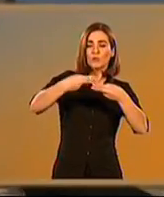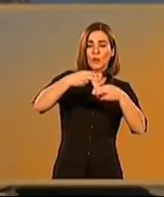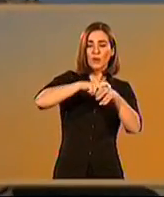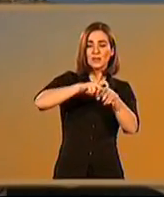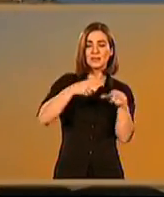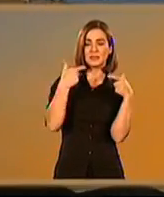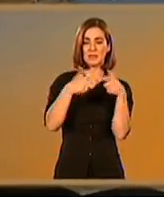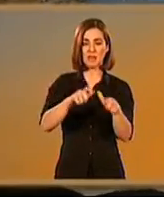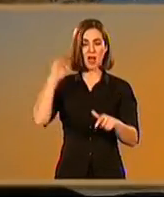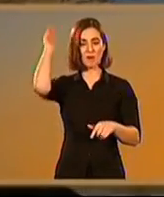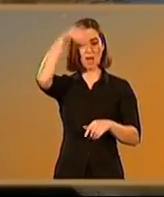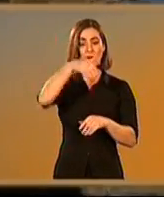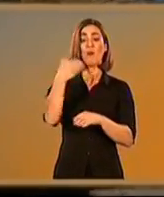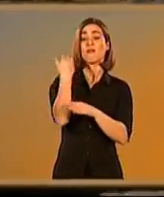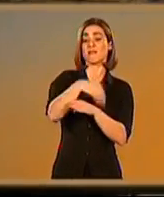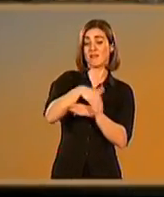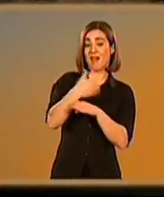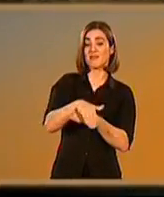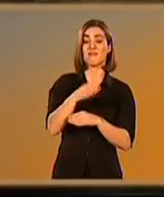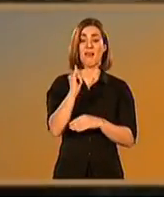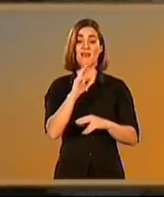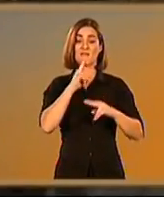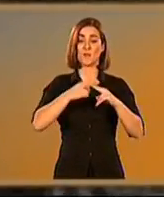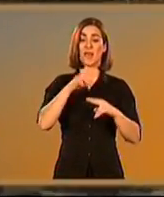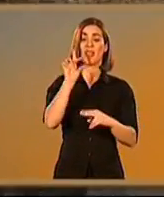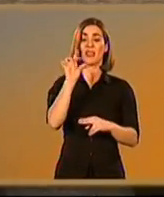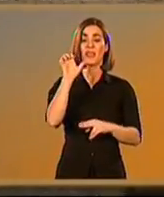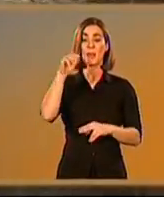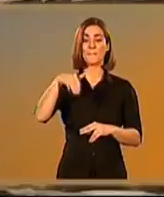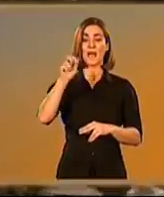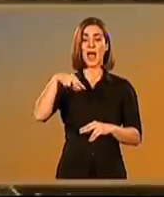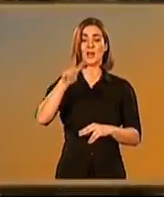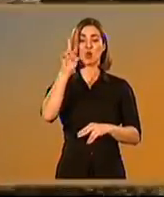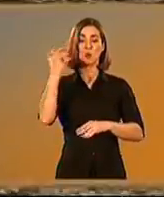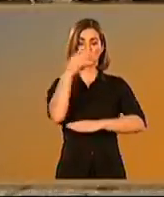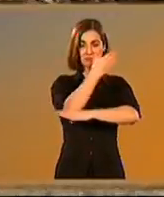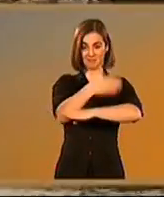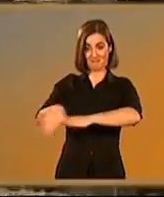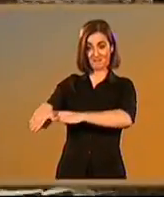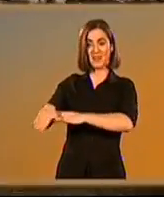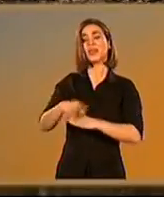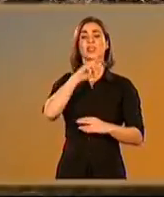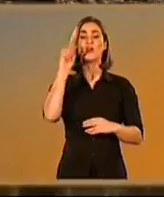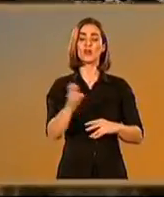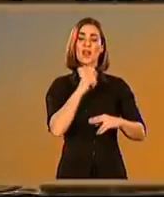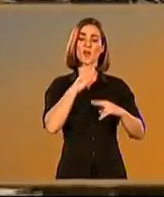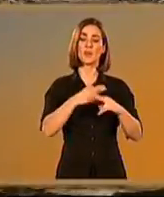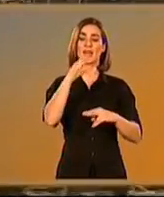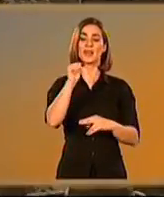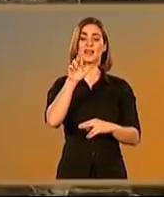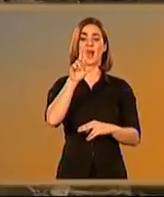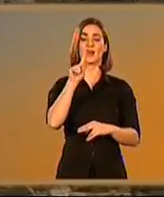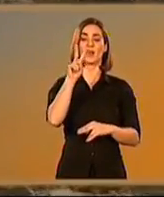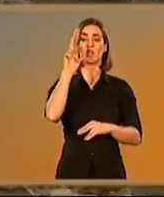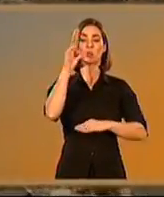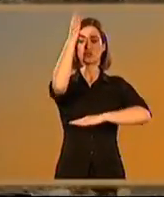Las ruinas de Baelo Claudia constituyen el ejemplo perfecto de urbanismo típicamente romano, con el trazado habitual de